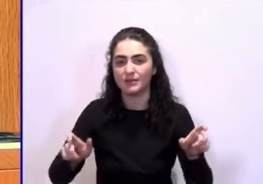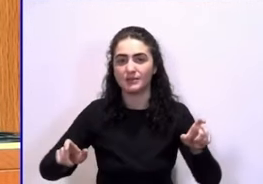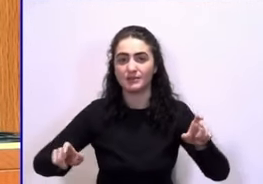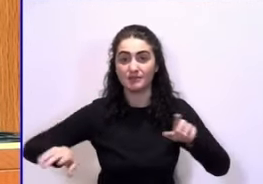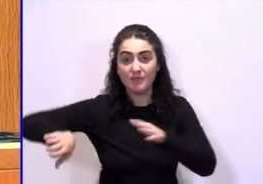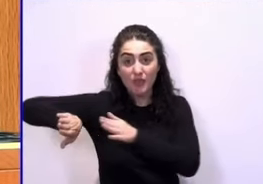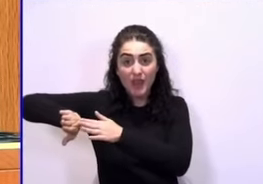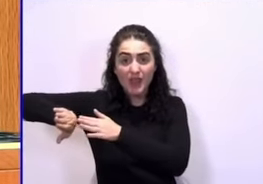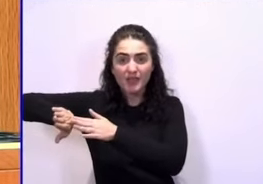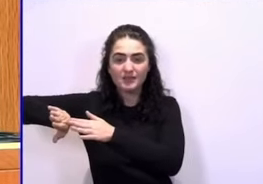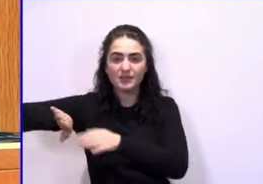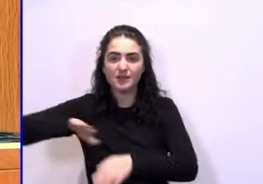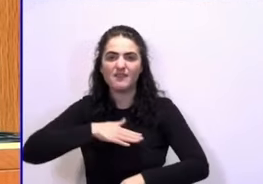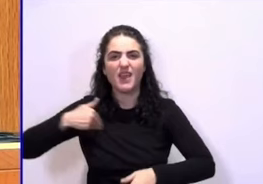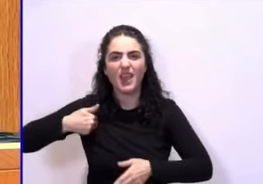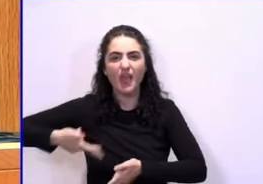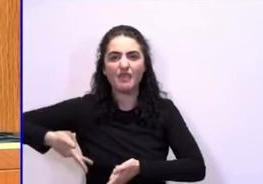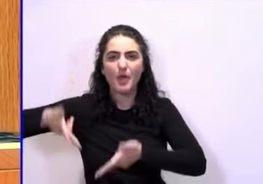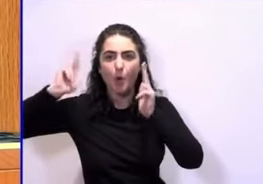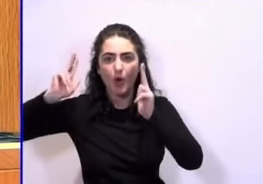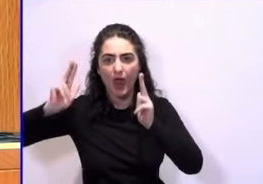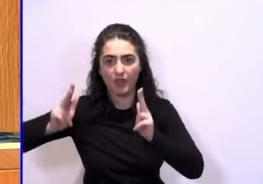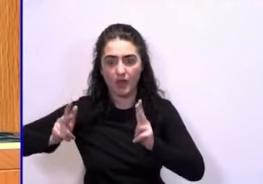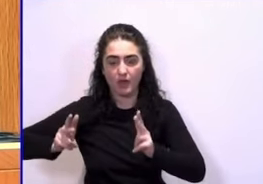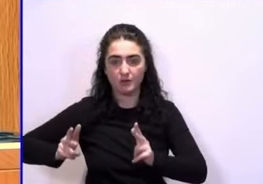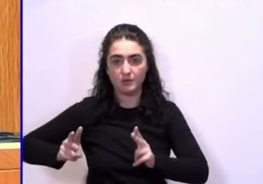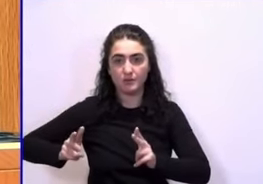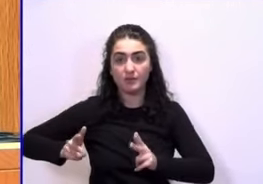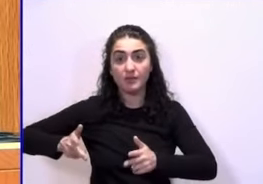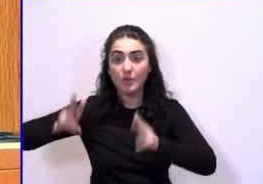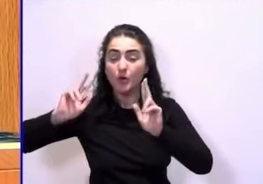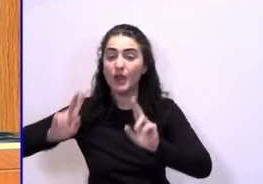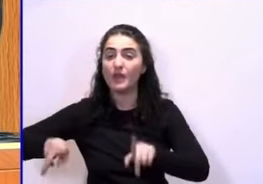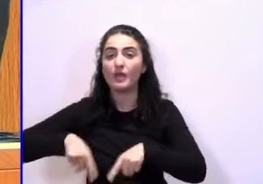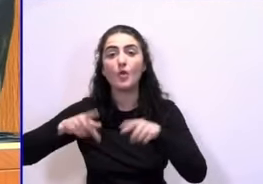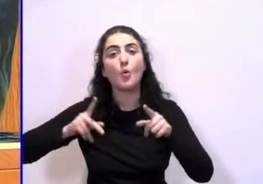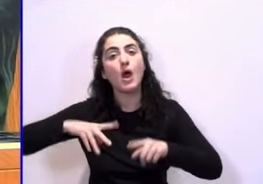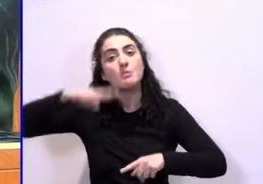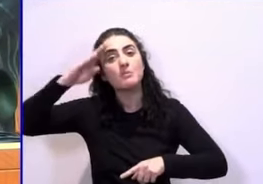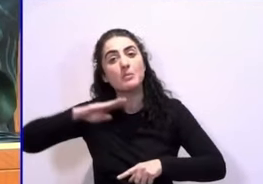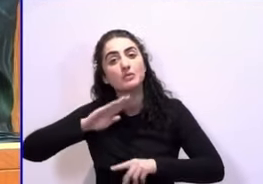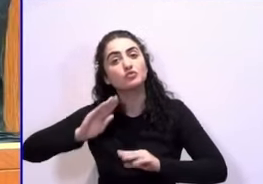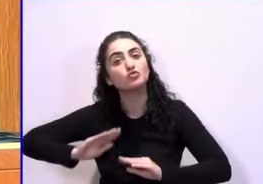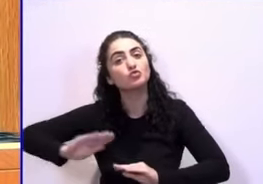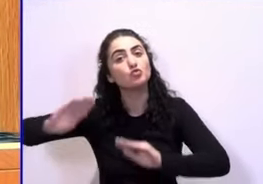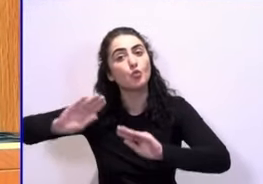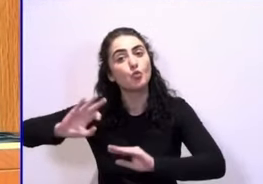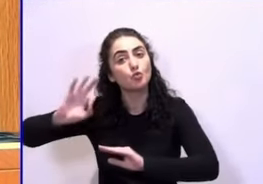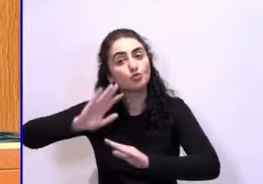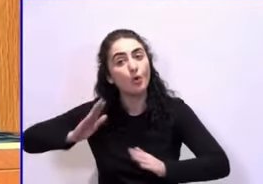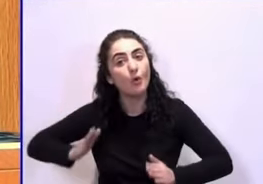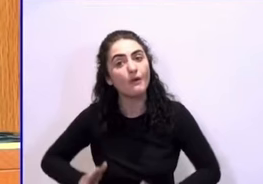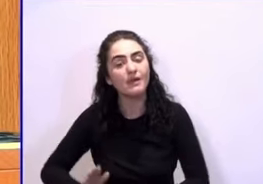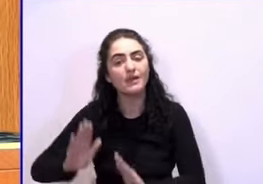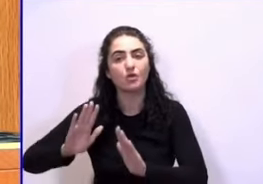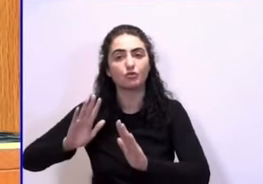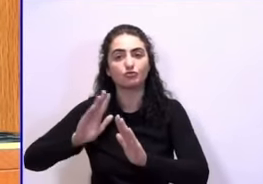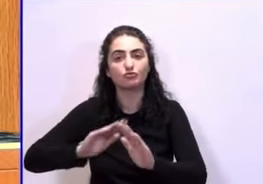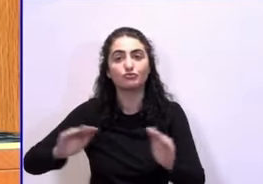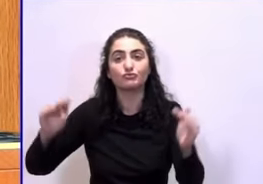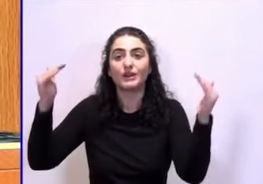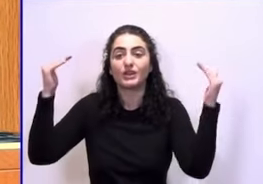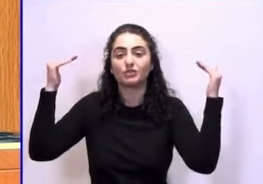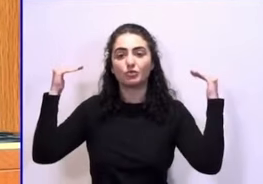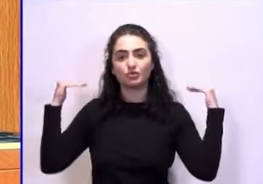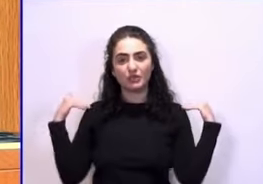que querían democracia, a pesar de que sus padres o sus predecesores hubieran sido responsables de